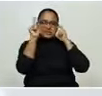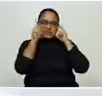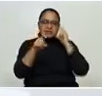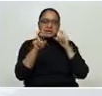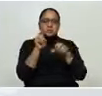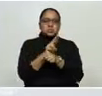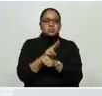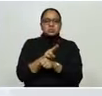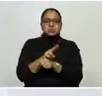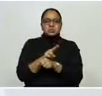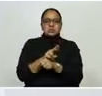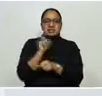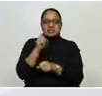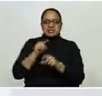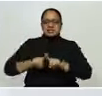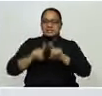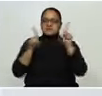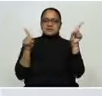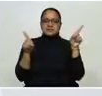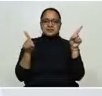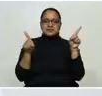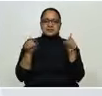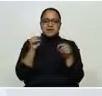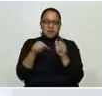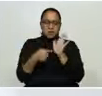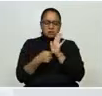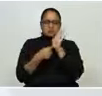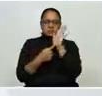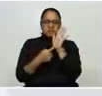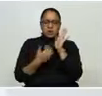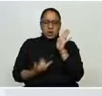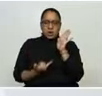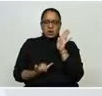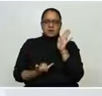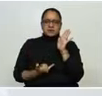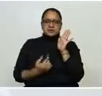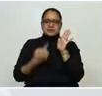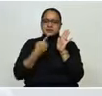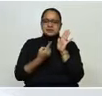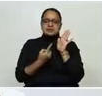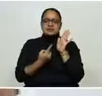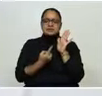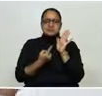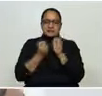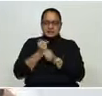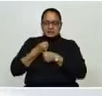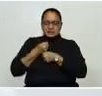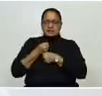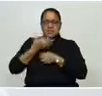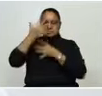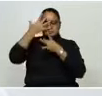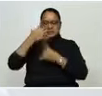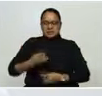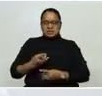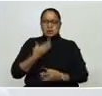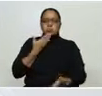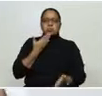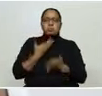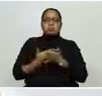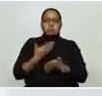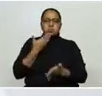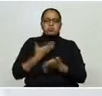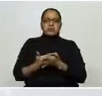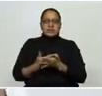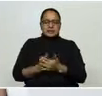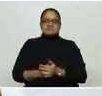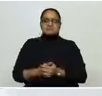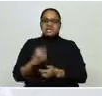ser una enorme diferencia. Los números que hemos visto hoy nos indican que tomamos decisiones a tiempo. Sé